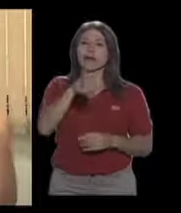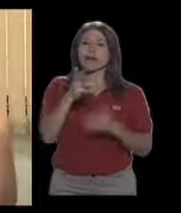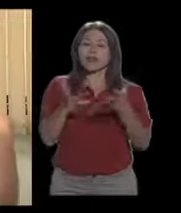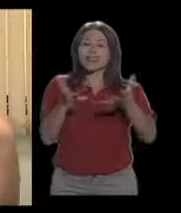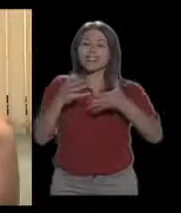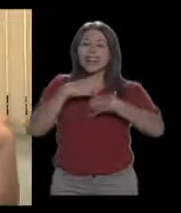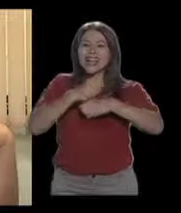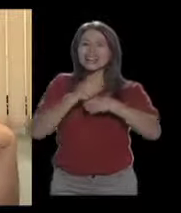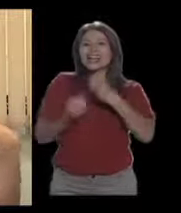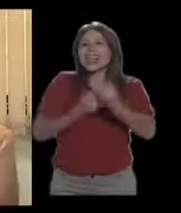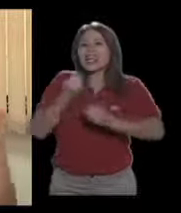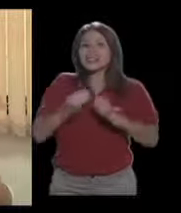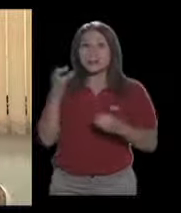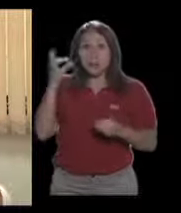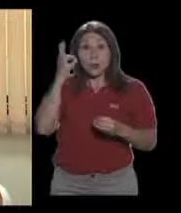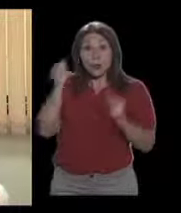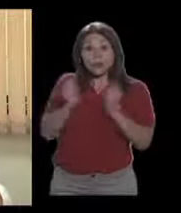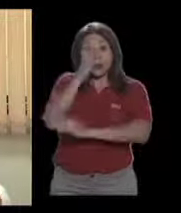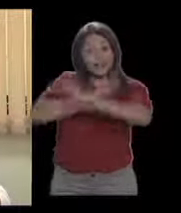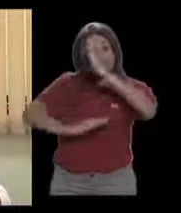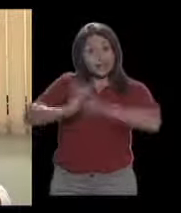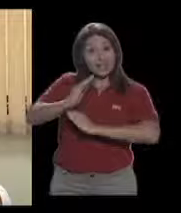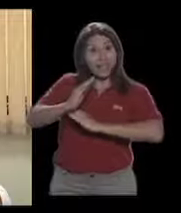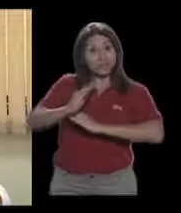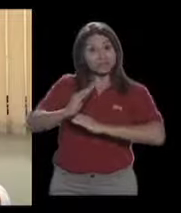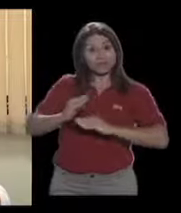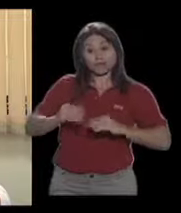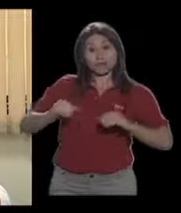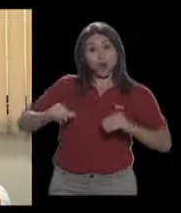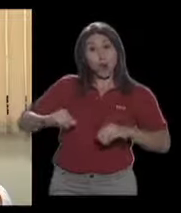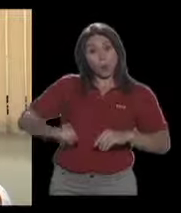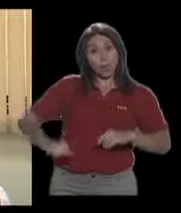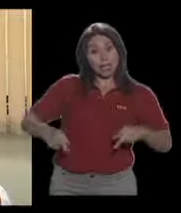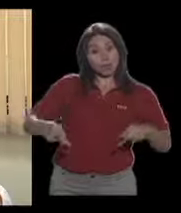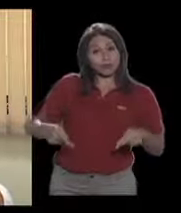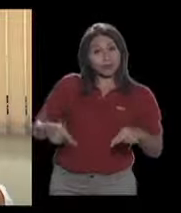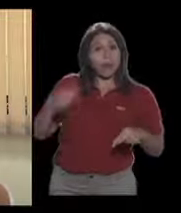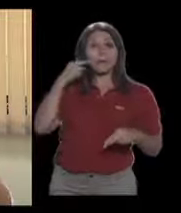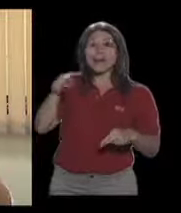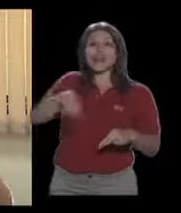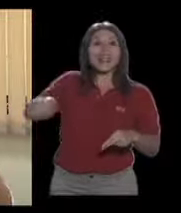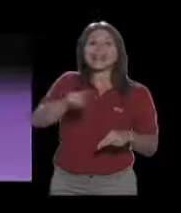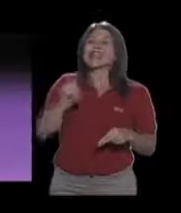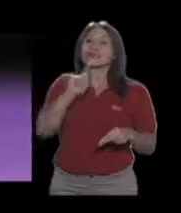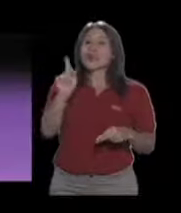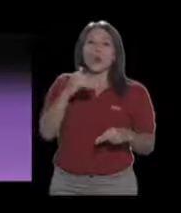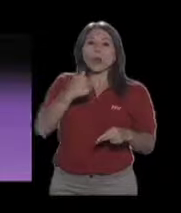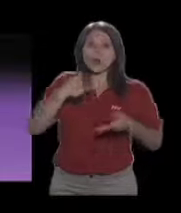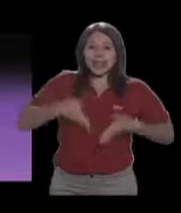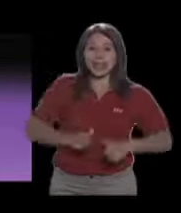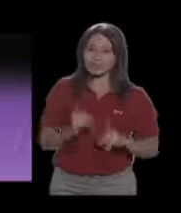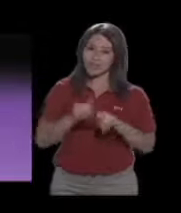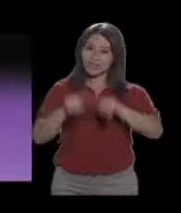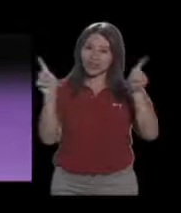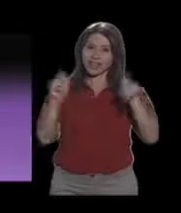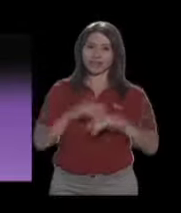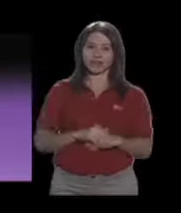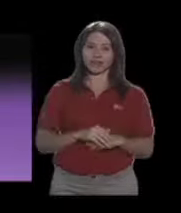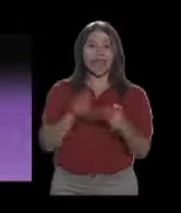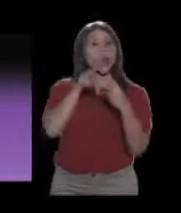realidad lo que se pretende hacer es esterilizar a las mujeres con discapacidad para que no sean madres, que es muy diferente.